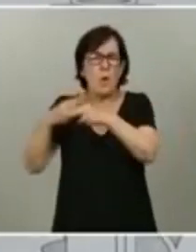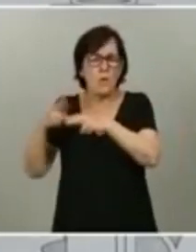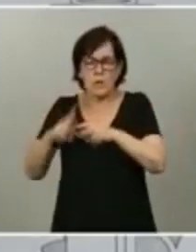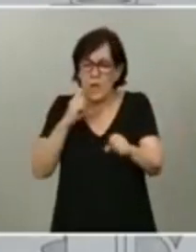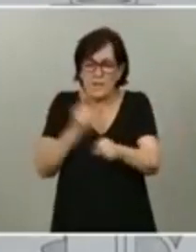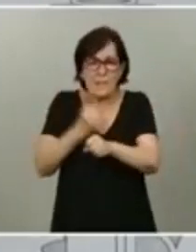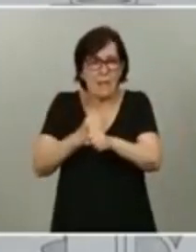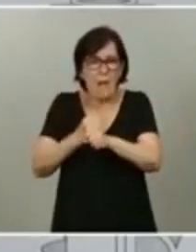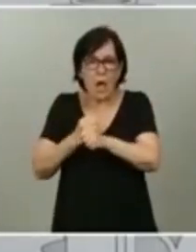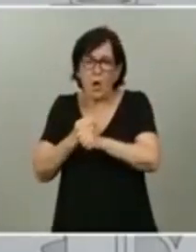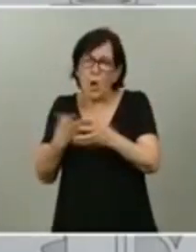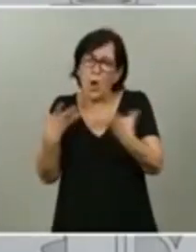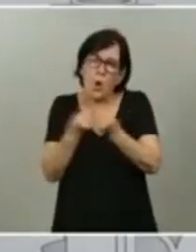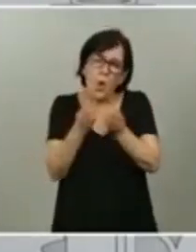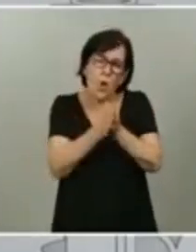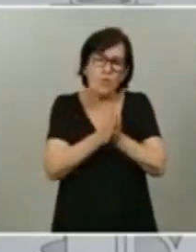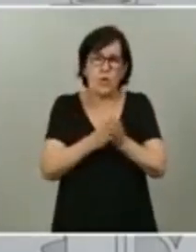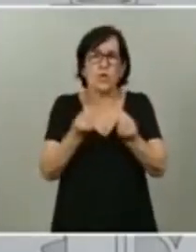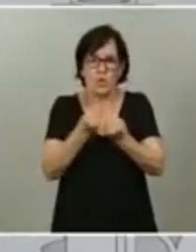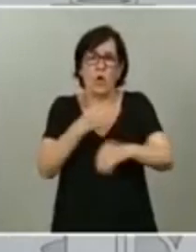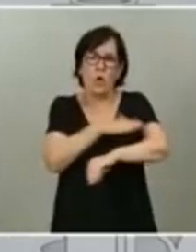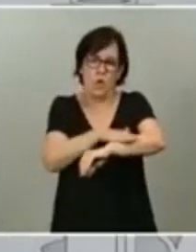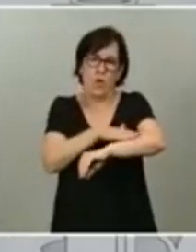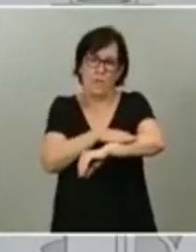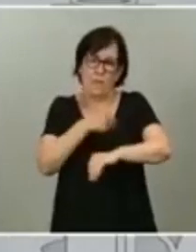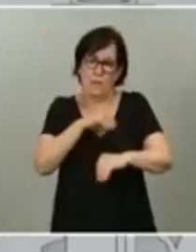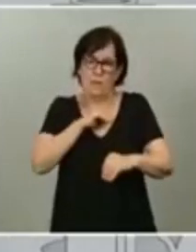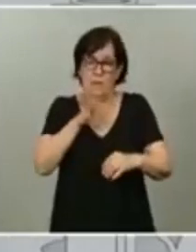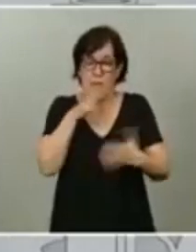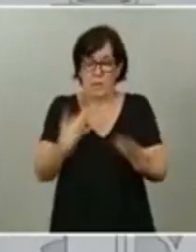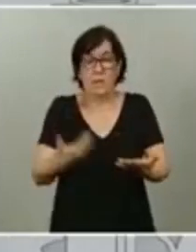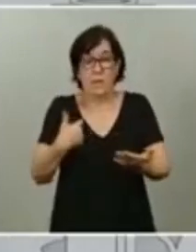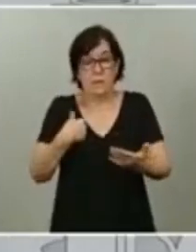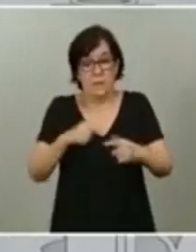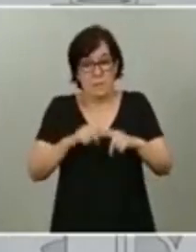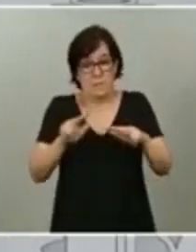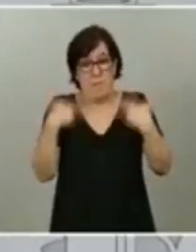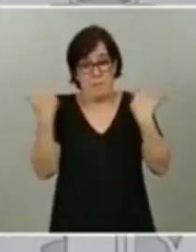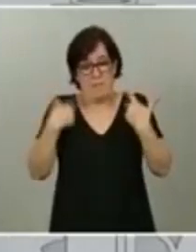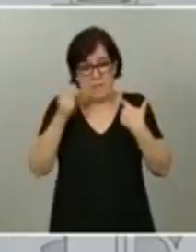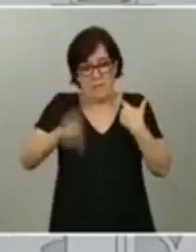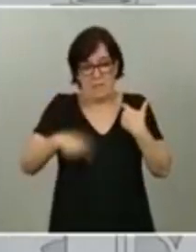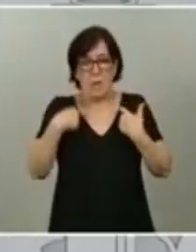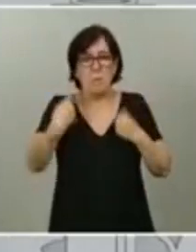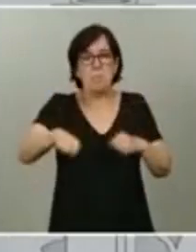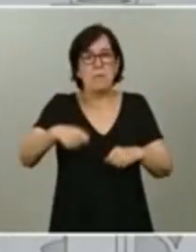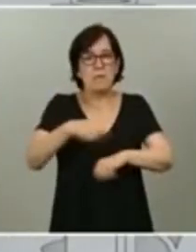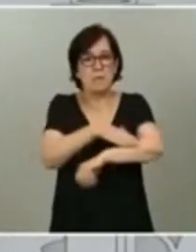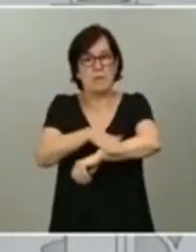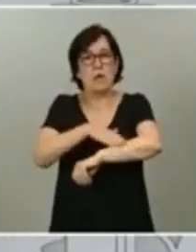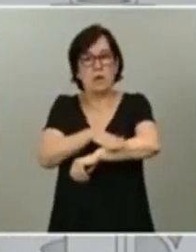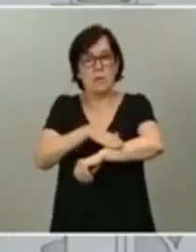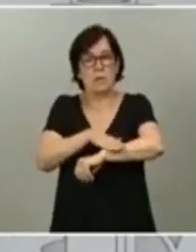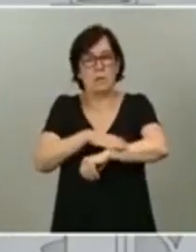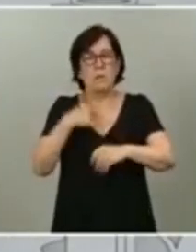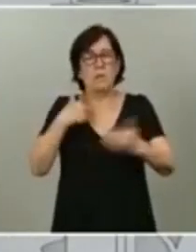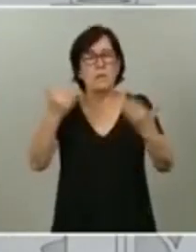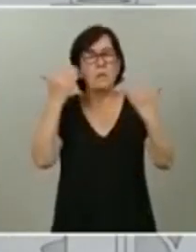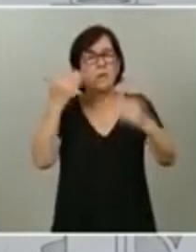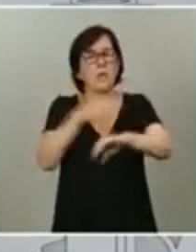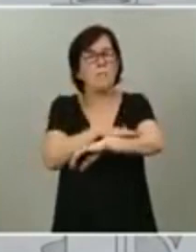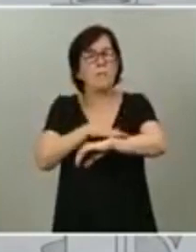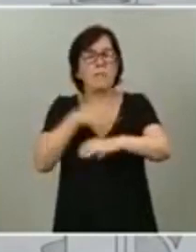con el Gobierno de España. Y me permitirán también que, como presidente del Gobierno, dé las gracias al Ministerio de Sanidad,